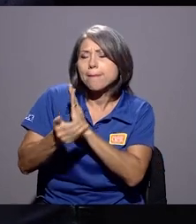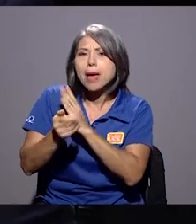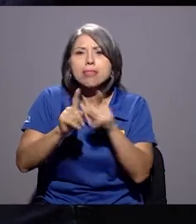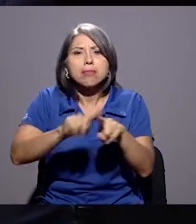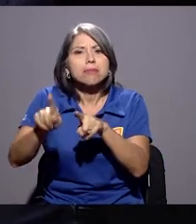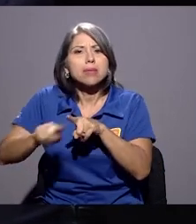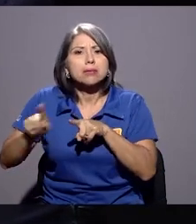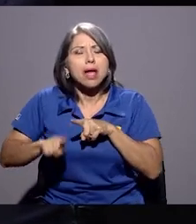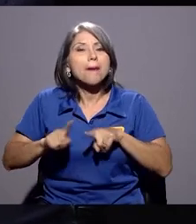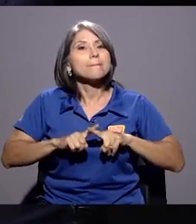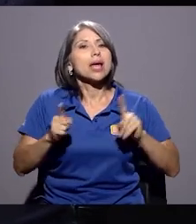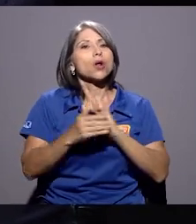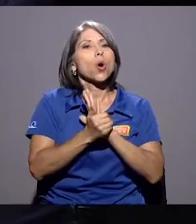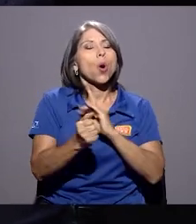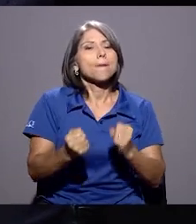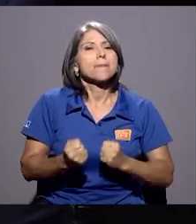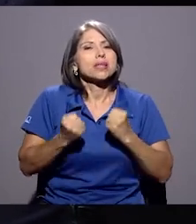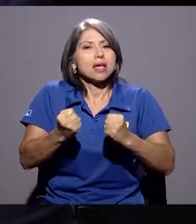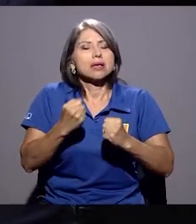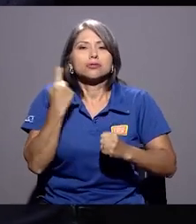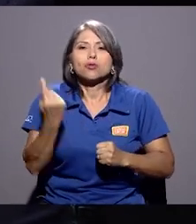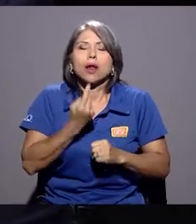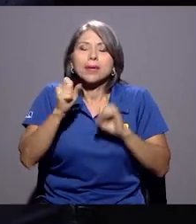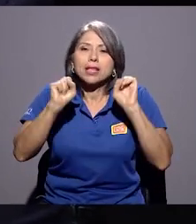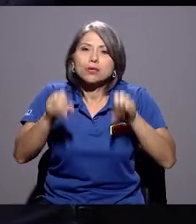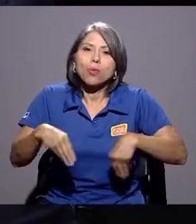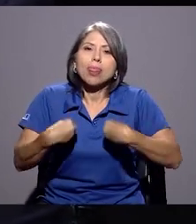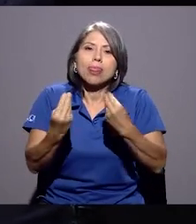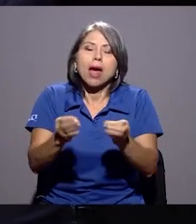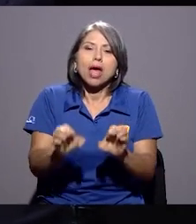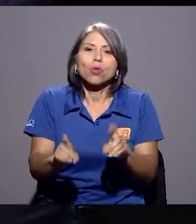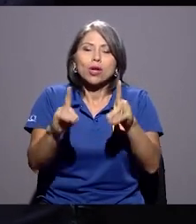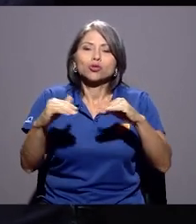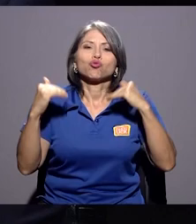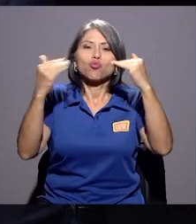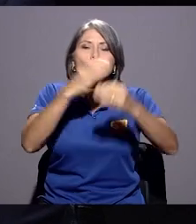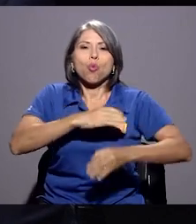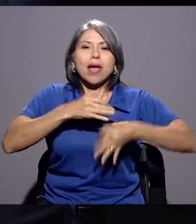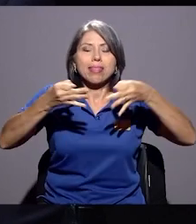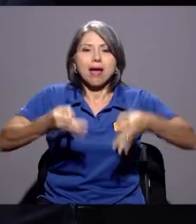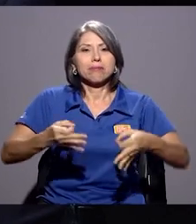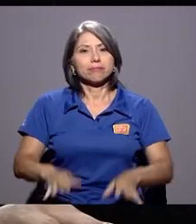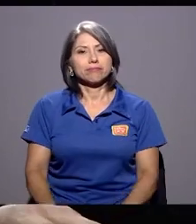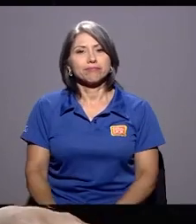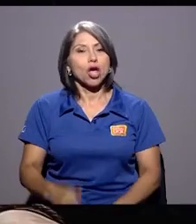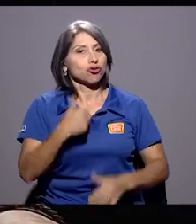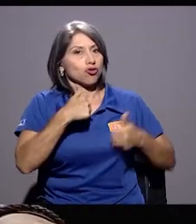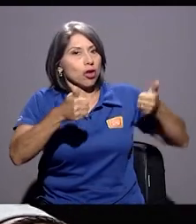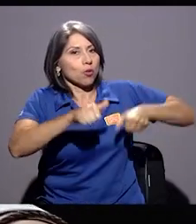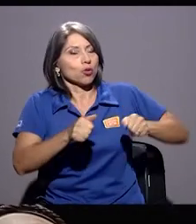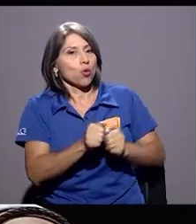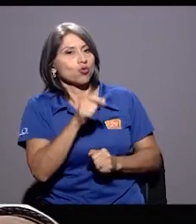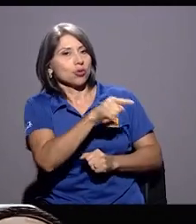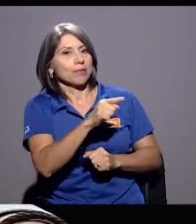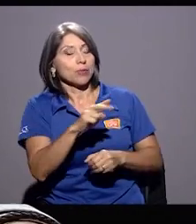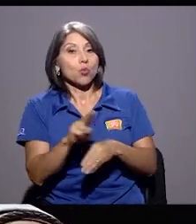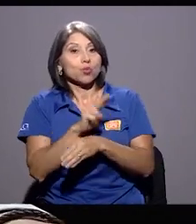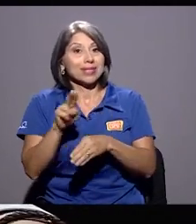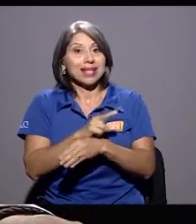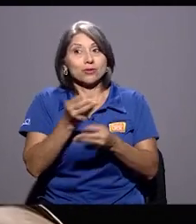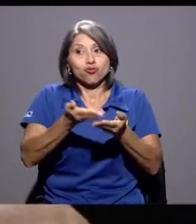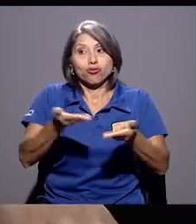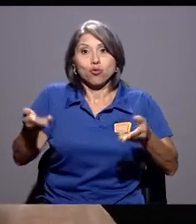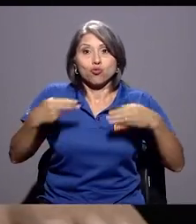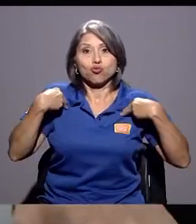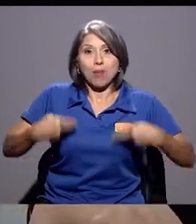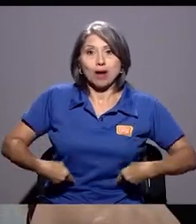distintas, pero competencias que sólo las puede brindar una educación superior de calidad. Coincido con usted, la gestión del recurso humano